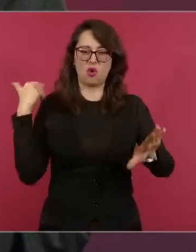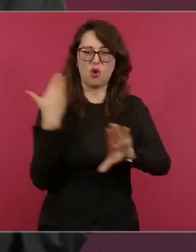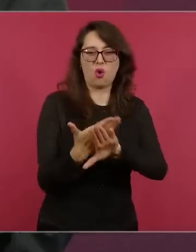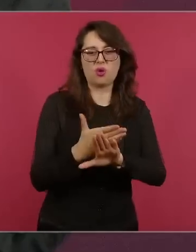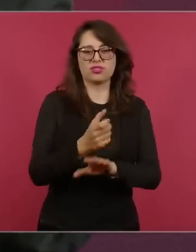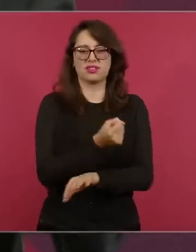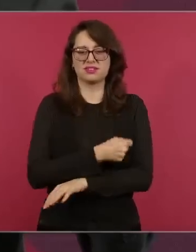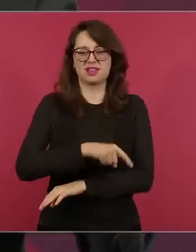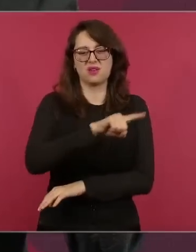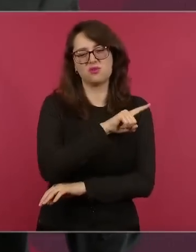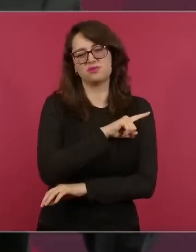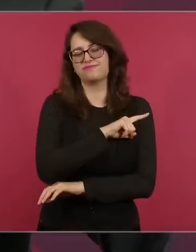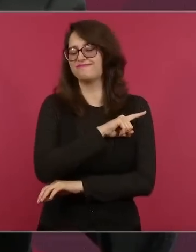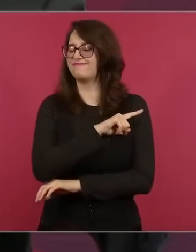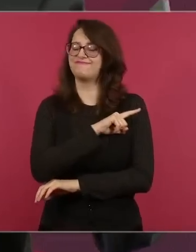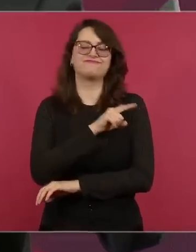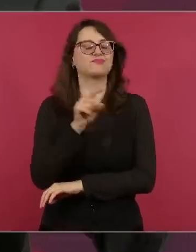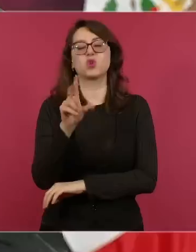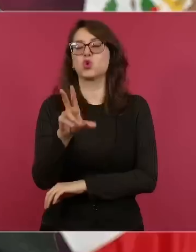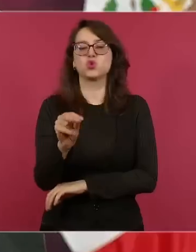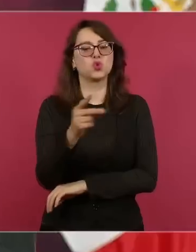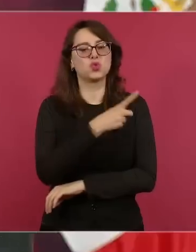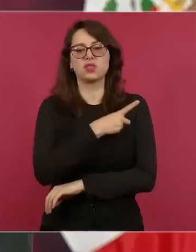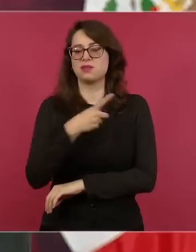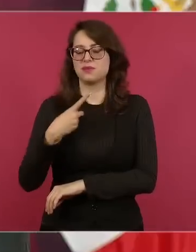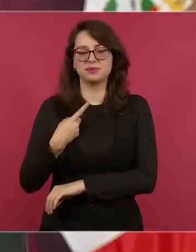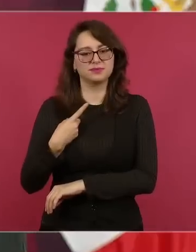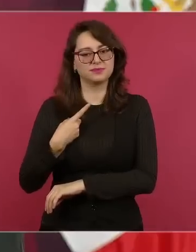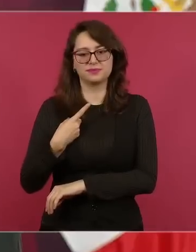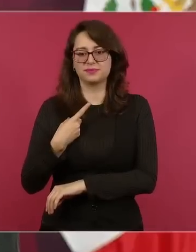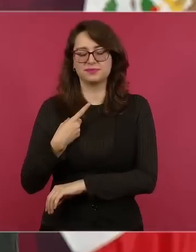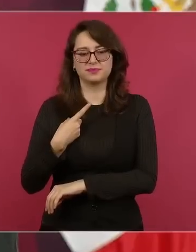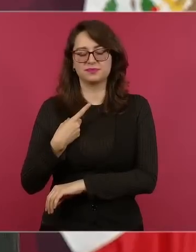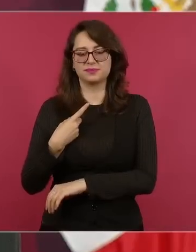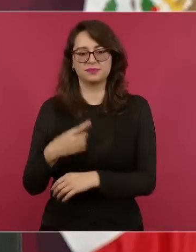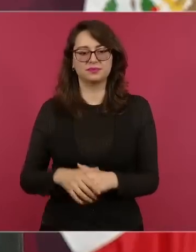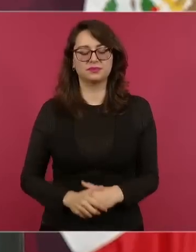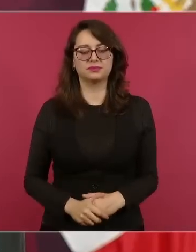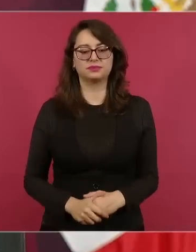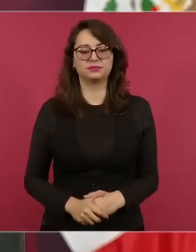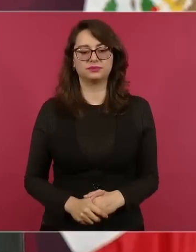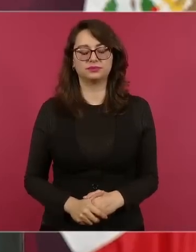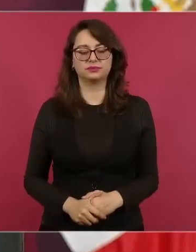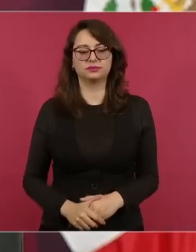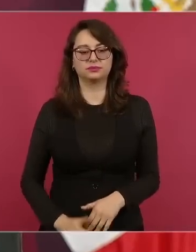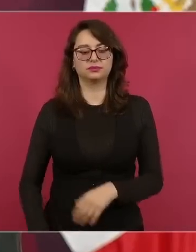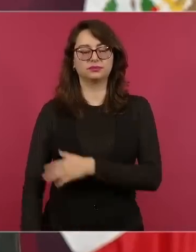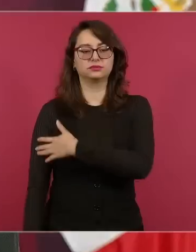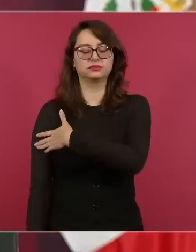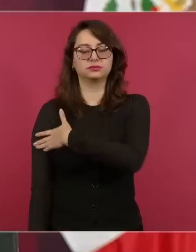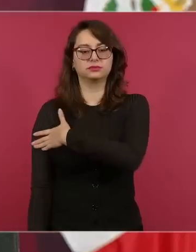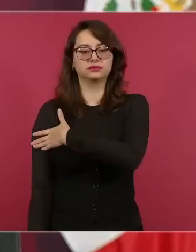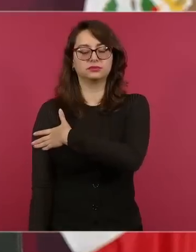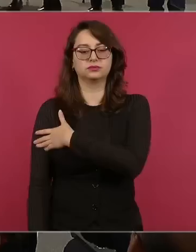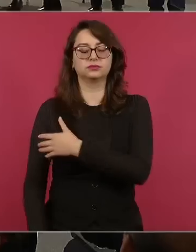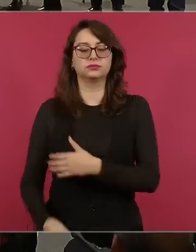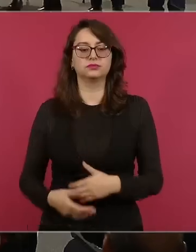En los enfrentamientos entre las fuerzas del orden,